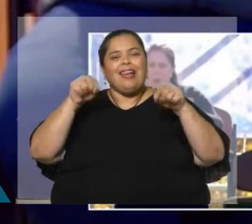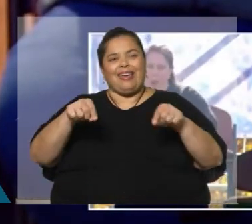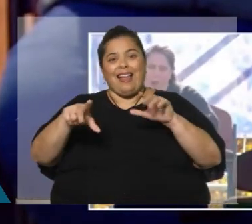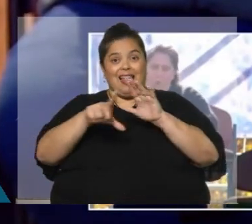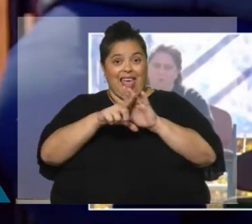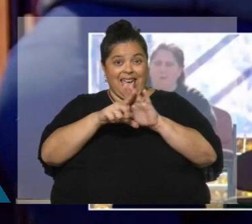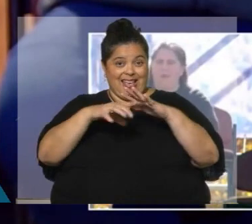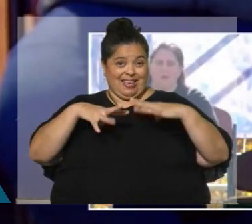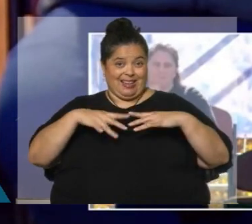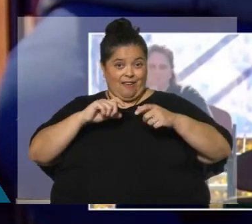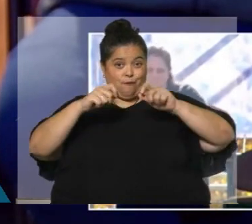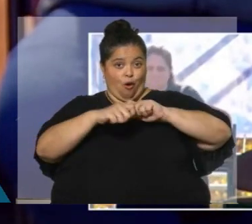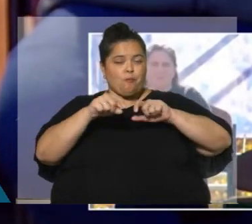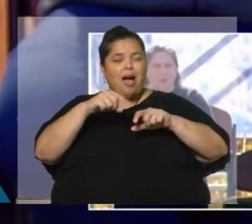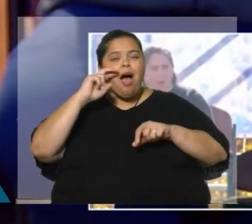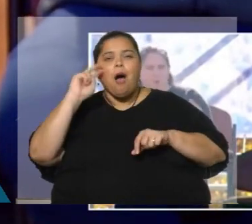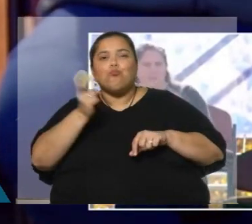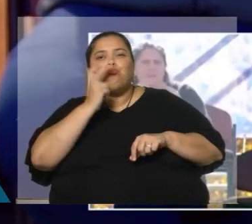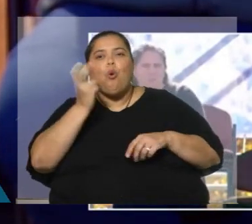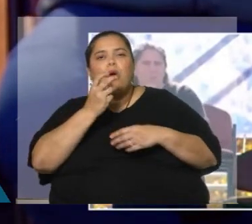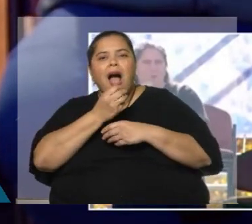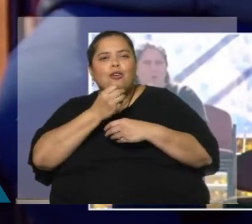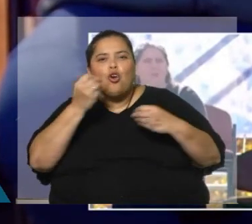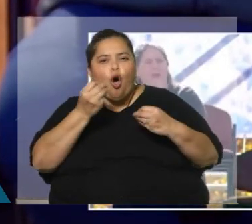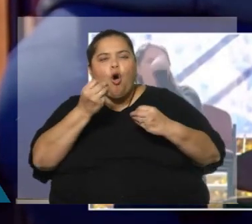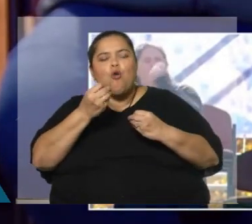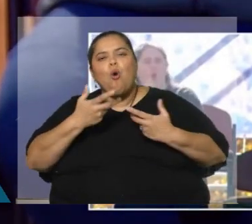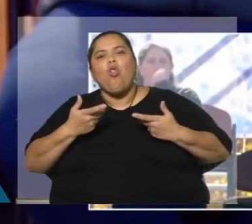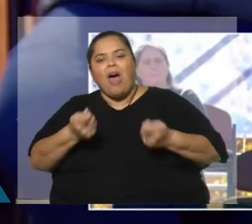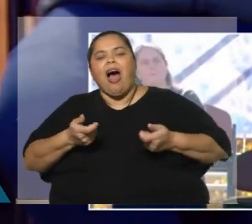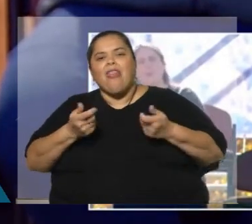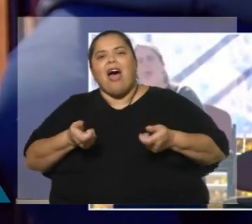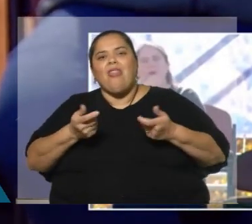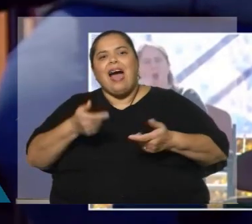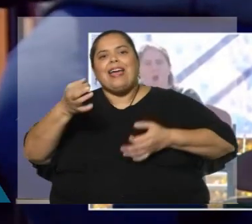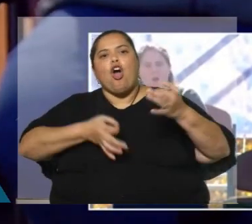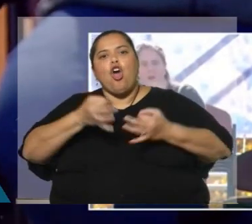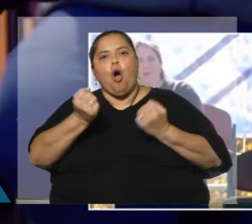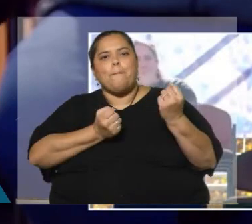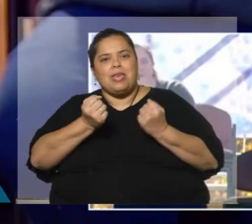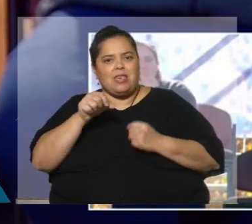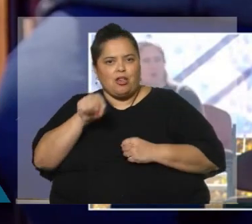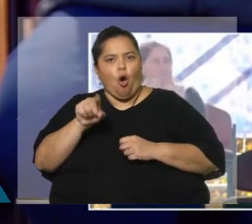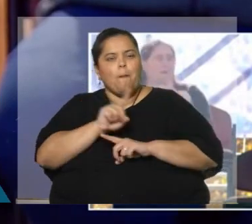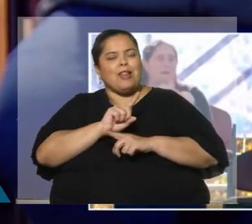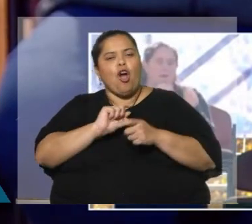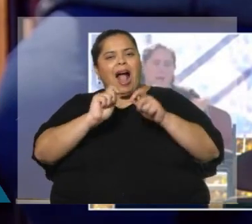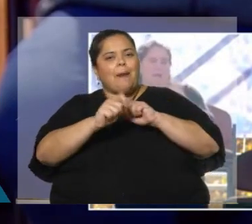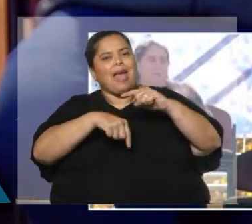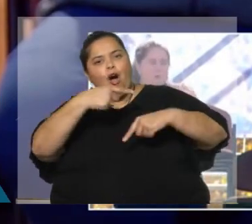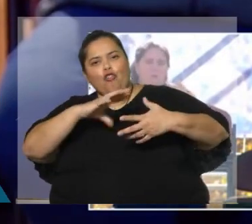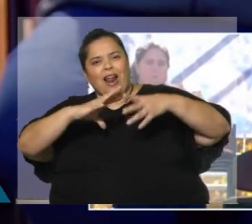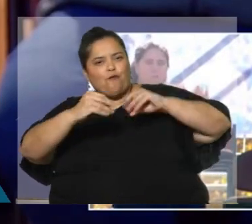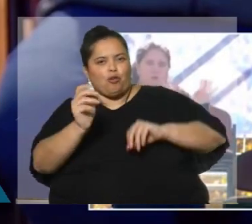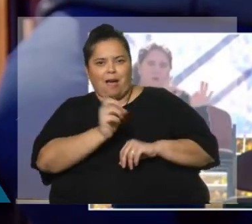encubierto que busca sustentabilidad económico-financiera, no cambiando la financiación, sino